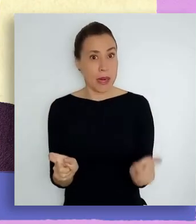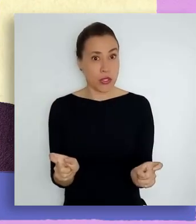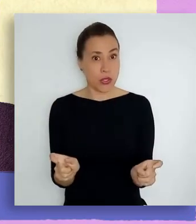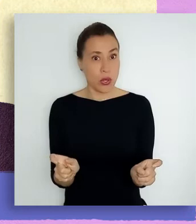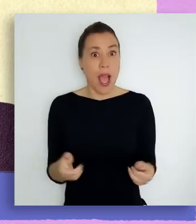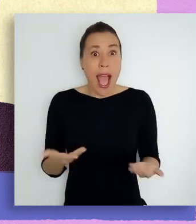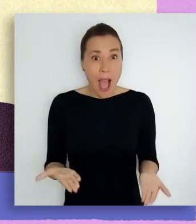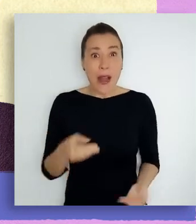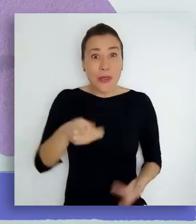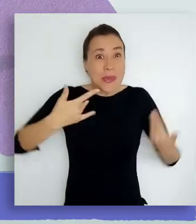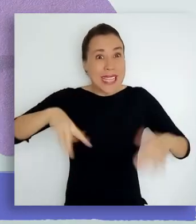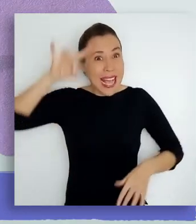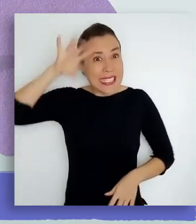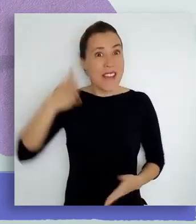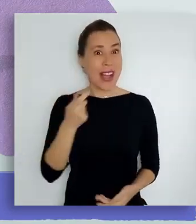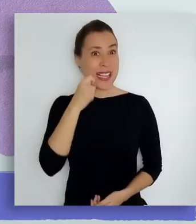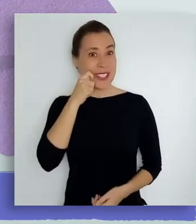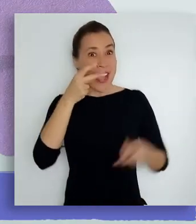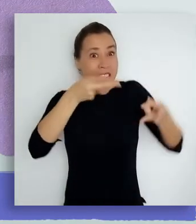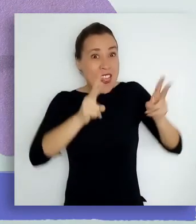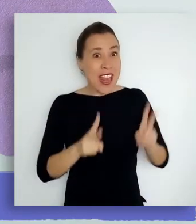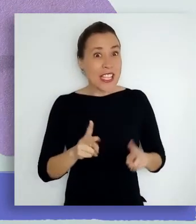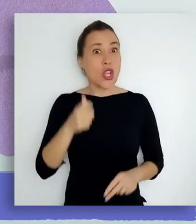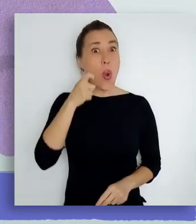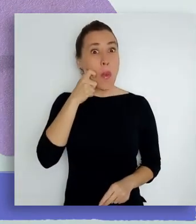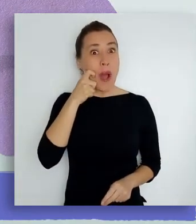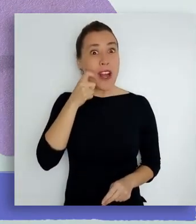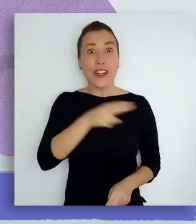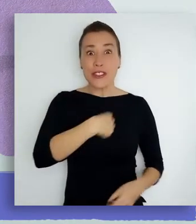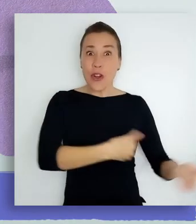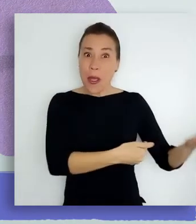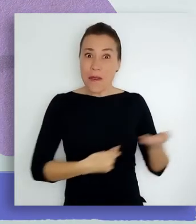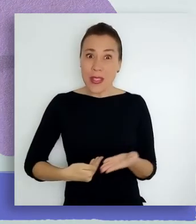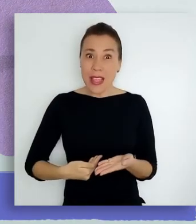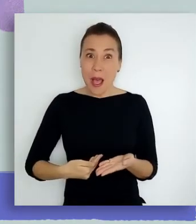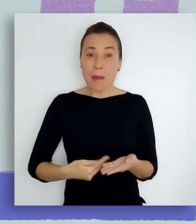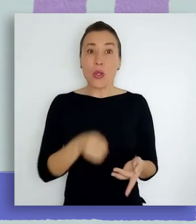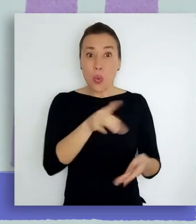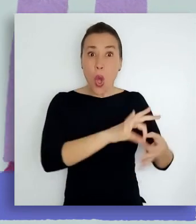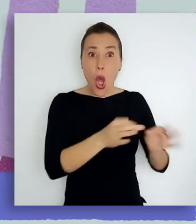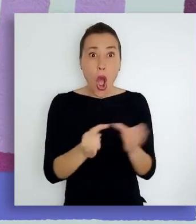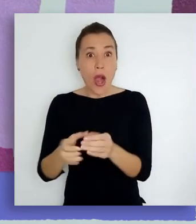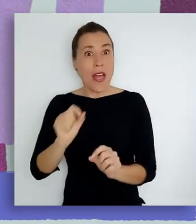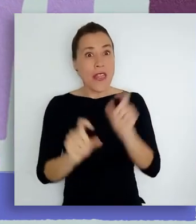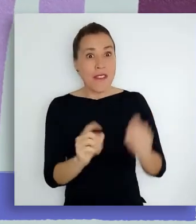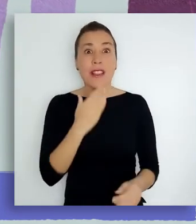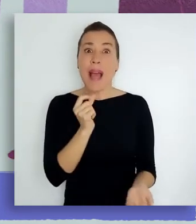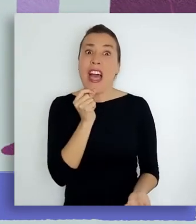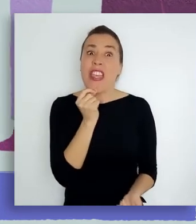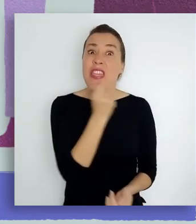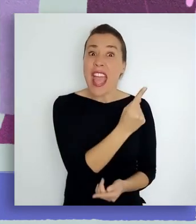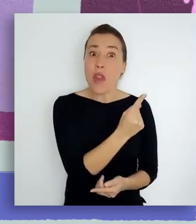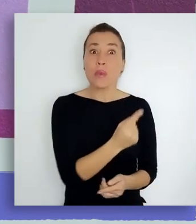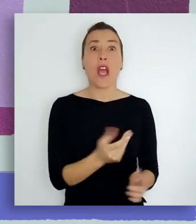demás personas. Ahora que sabes lo que son los derechos humanos, te invitamos a organizarte para defenderlos